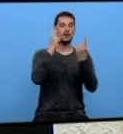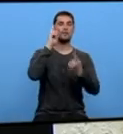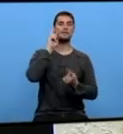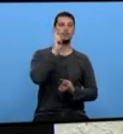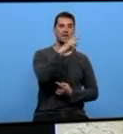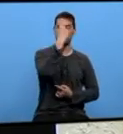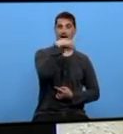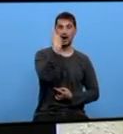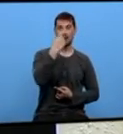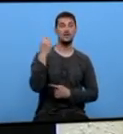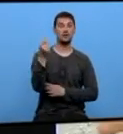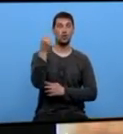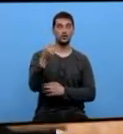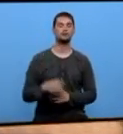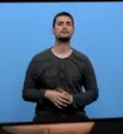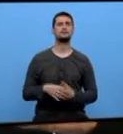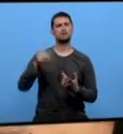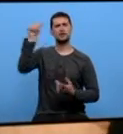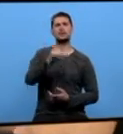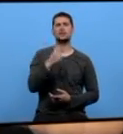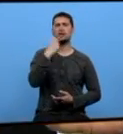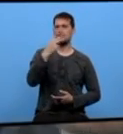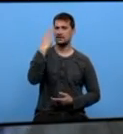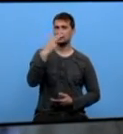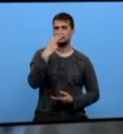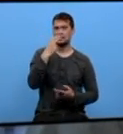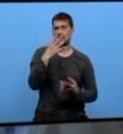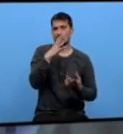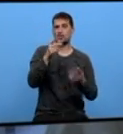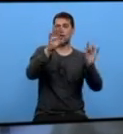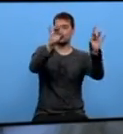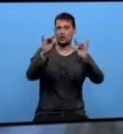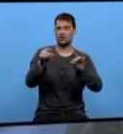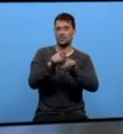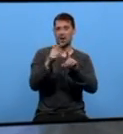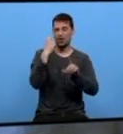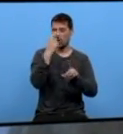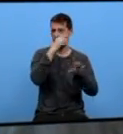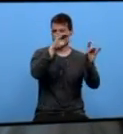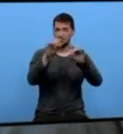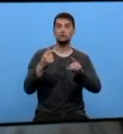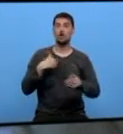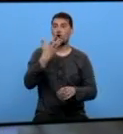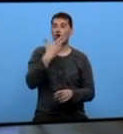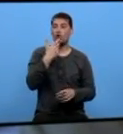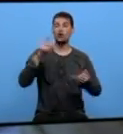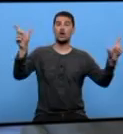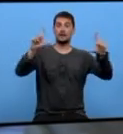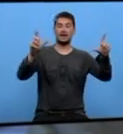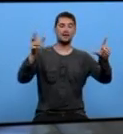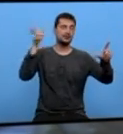É interesante porque sus manos son sus oxos Bueno, teño oito na tele como conocer eu claro